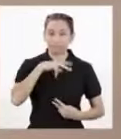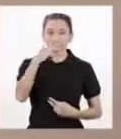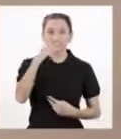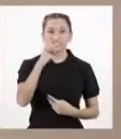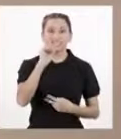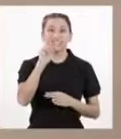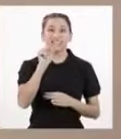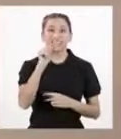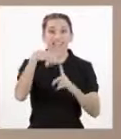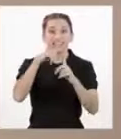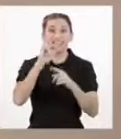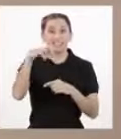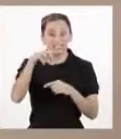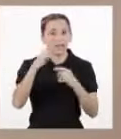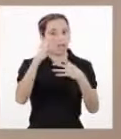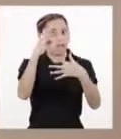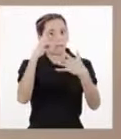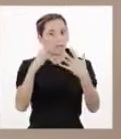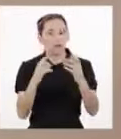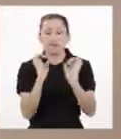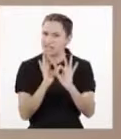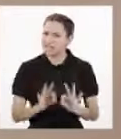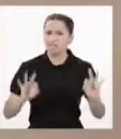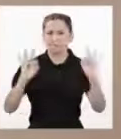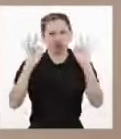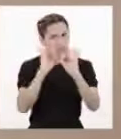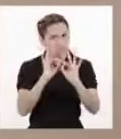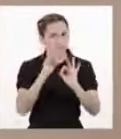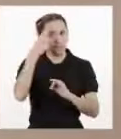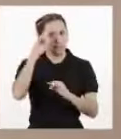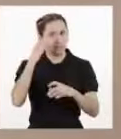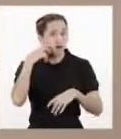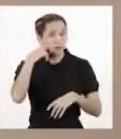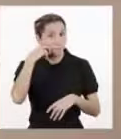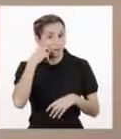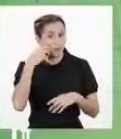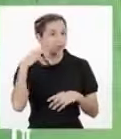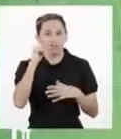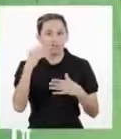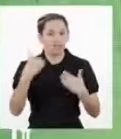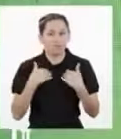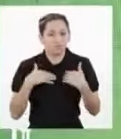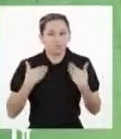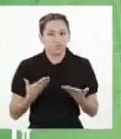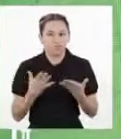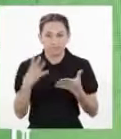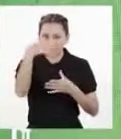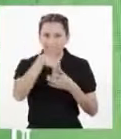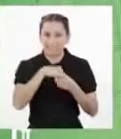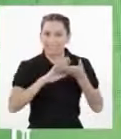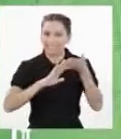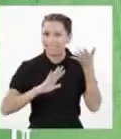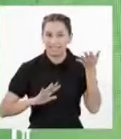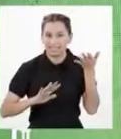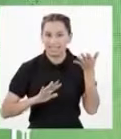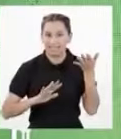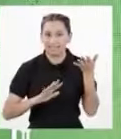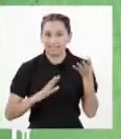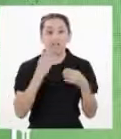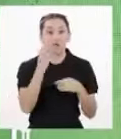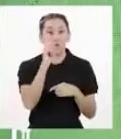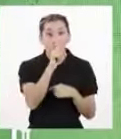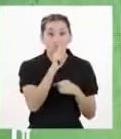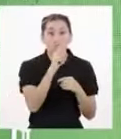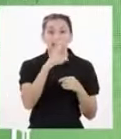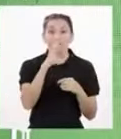que es una proteína importante para las células de la piel, no se produce en las células sanguíneas Solo una fracción de los genes de una